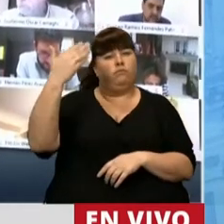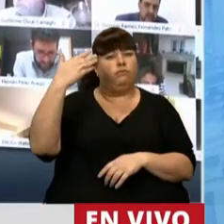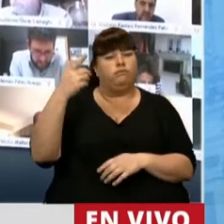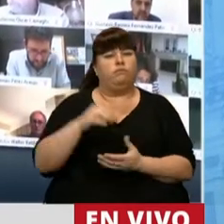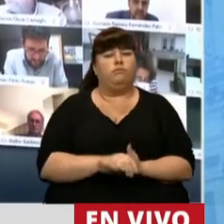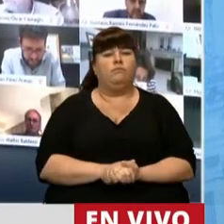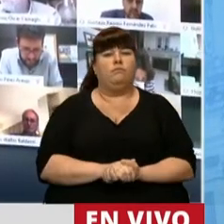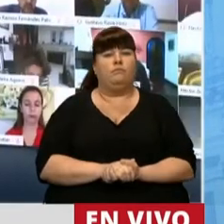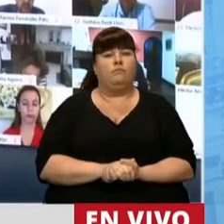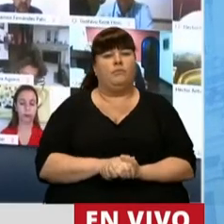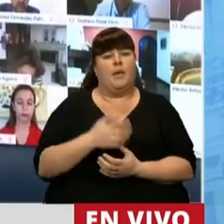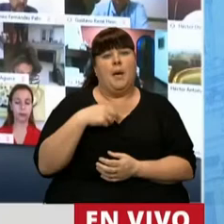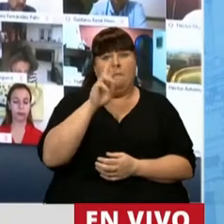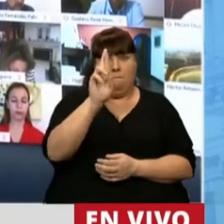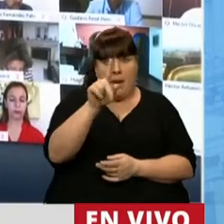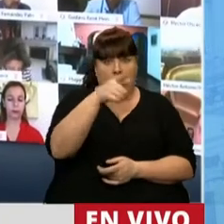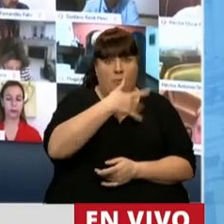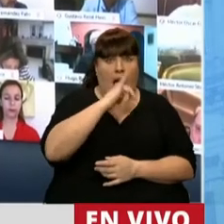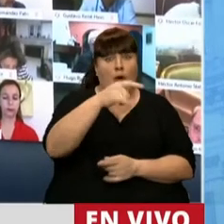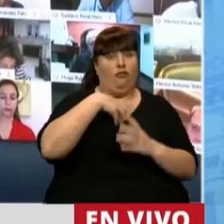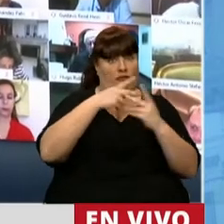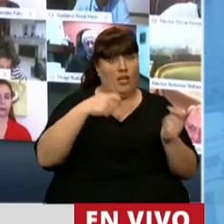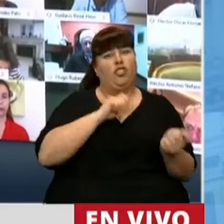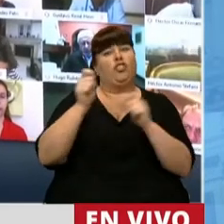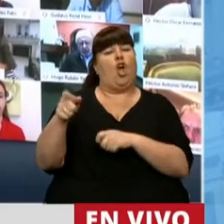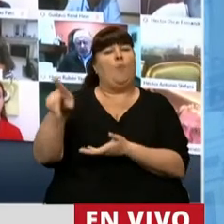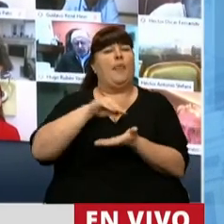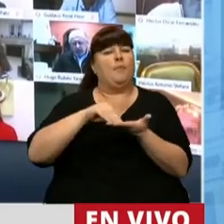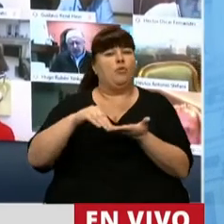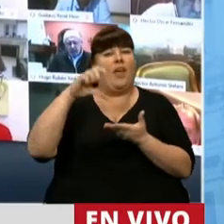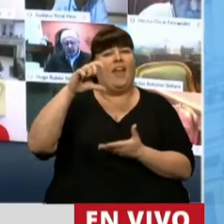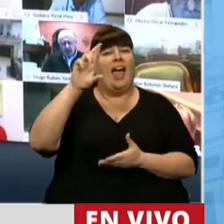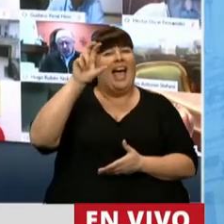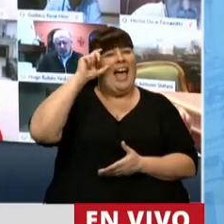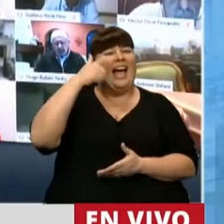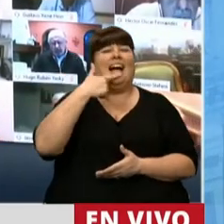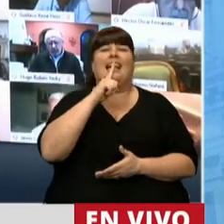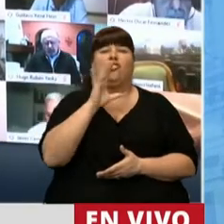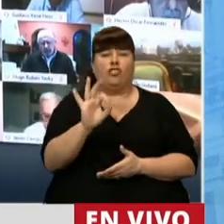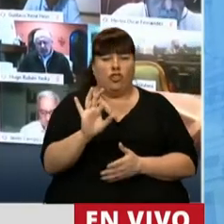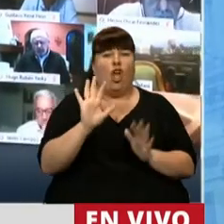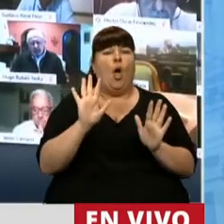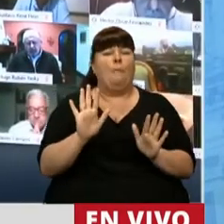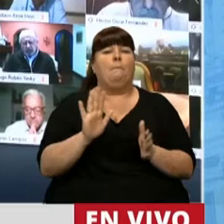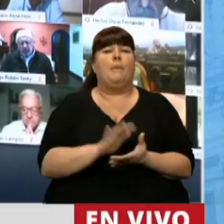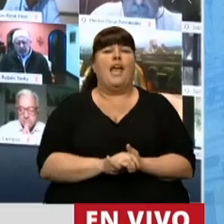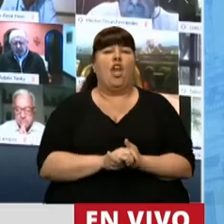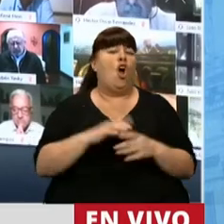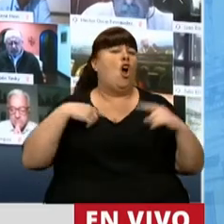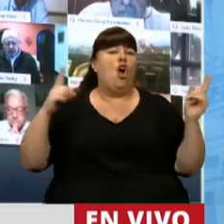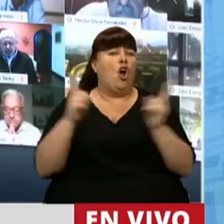permiso, señor presidente, a la diputada Cresto. Pero en términos